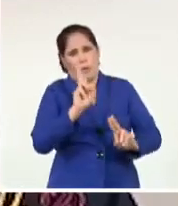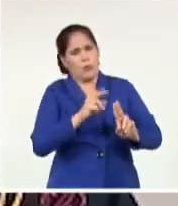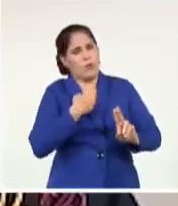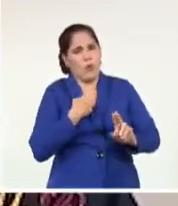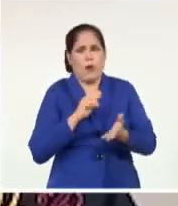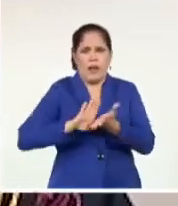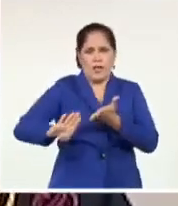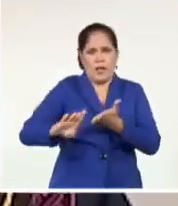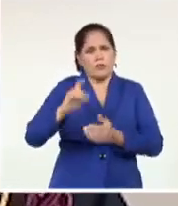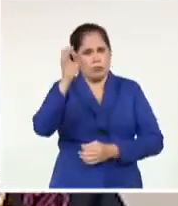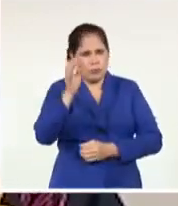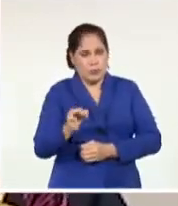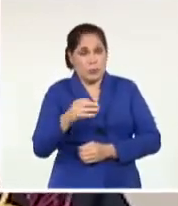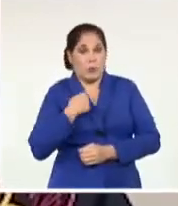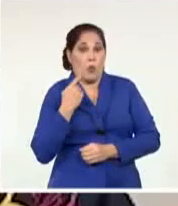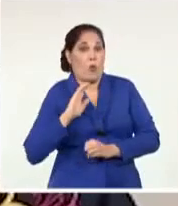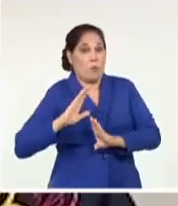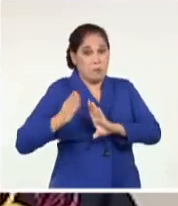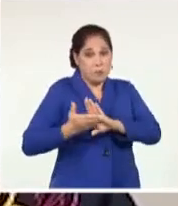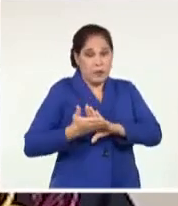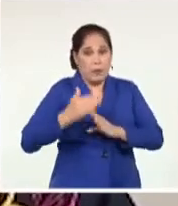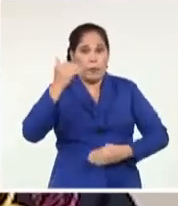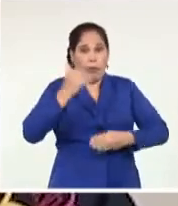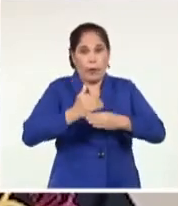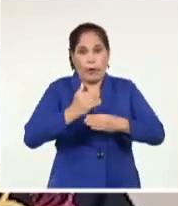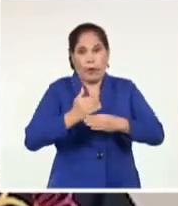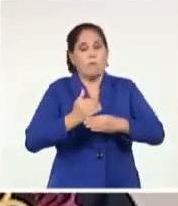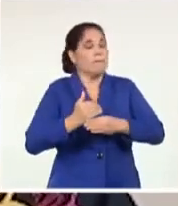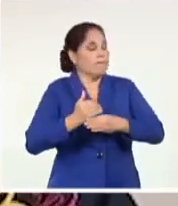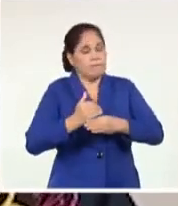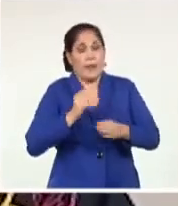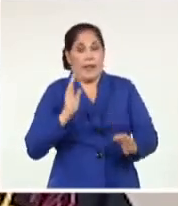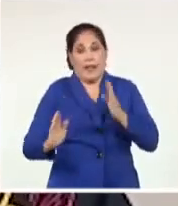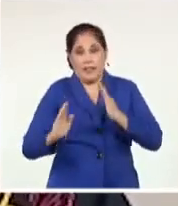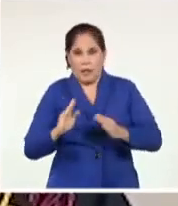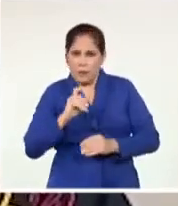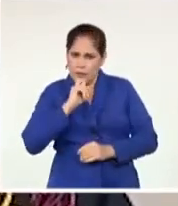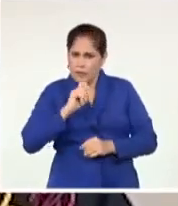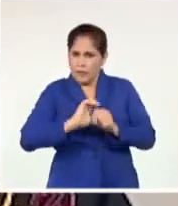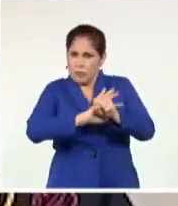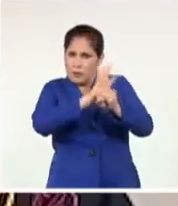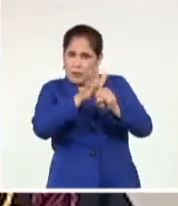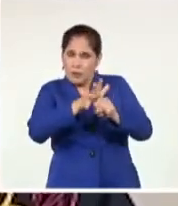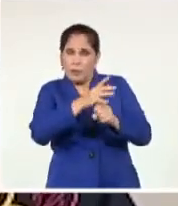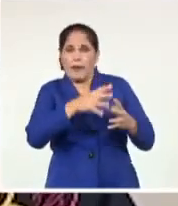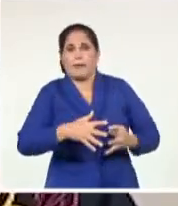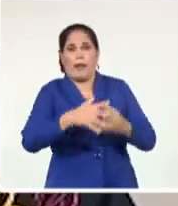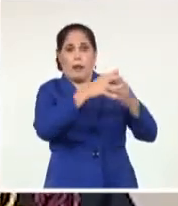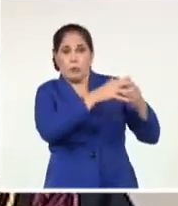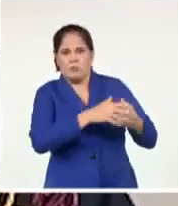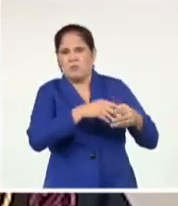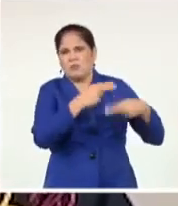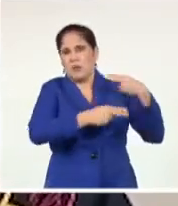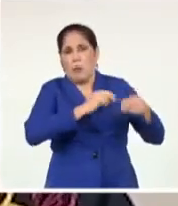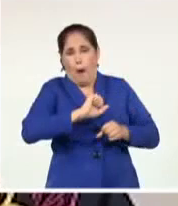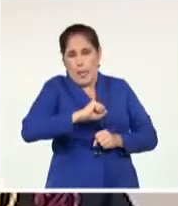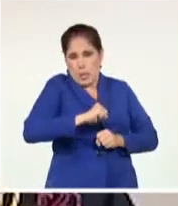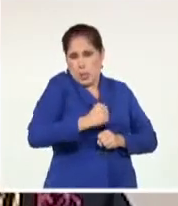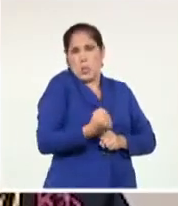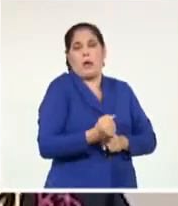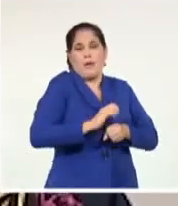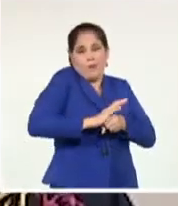condenado el bloqueo, en esta etapa tan difícil de la historia del mundo,